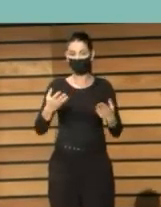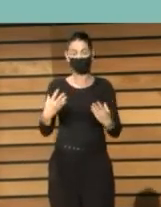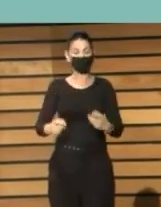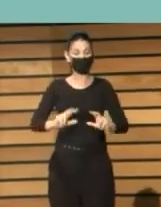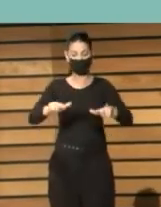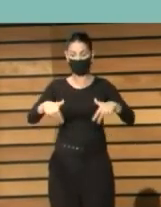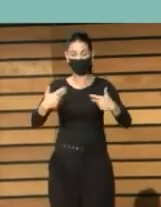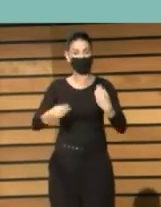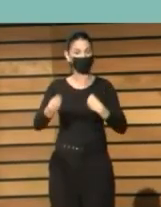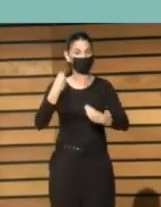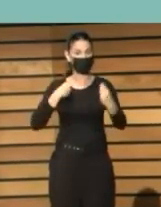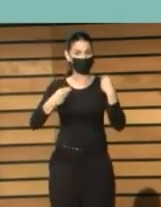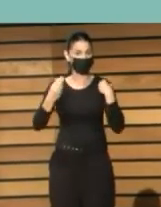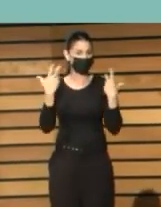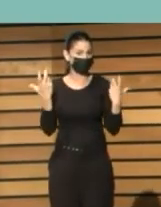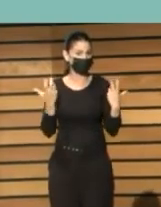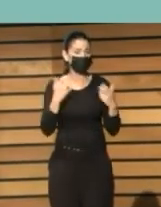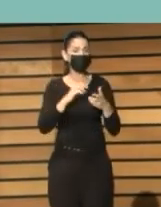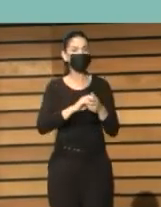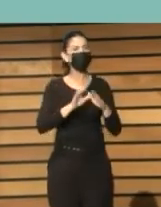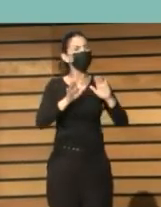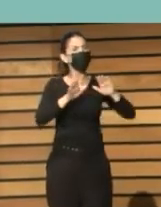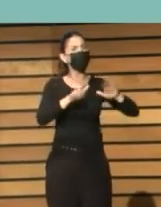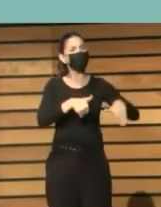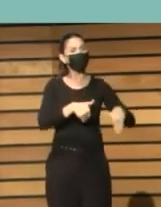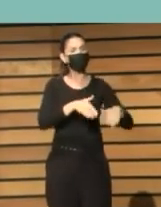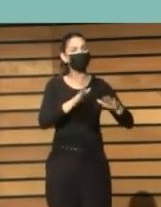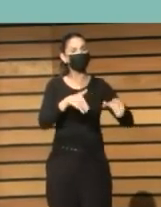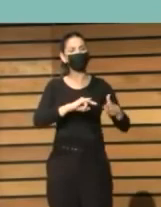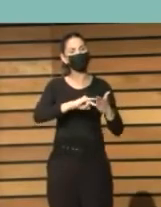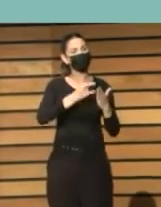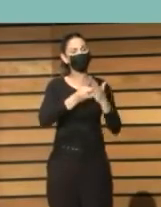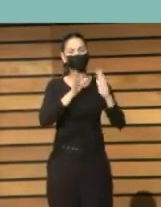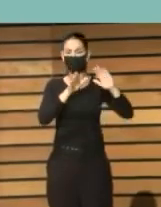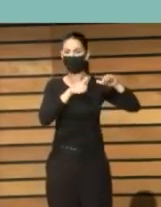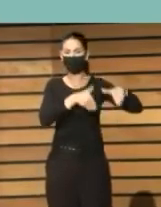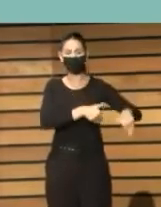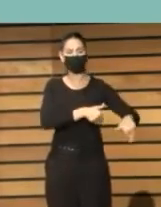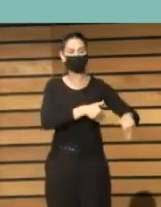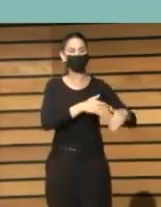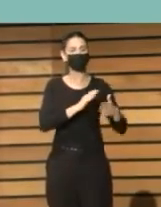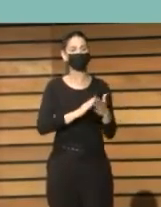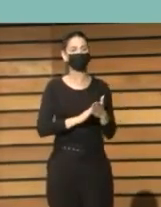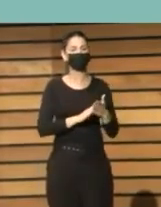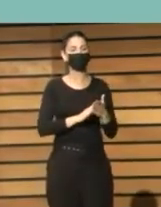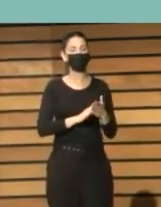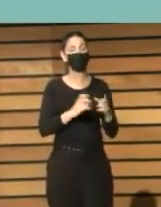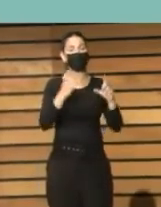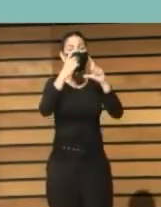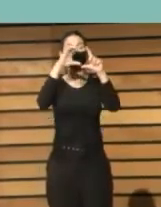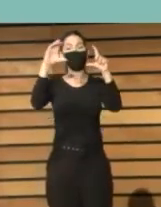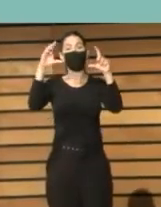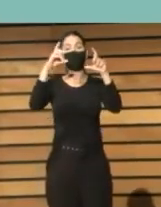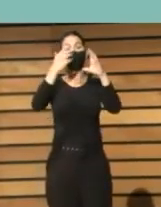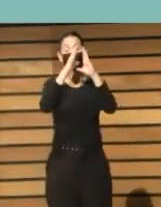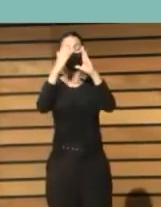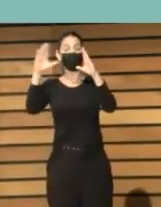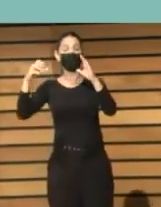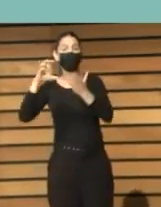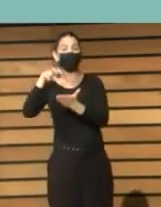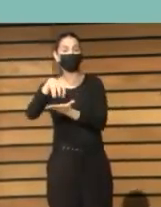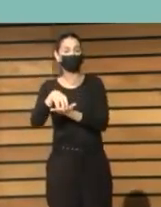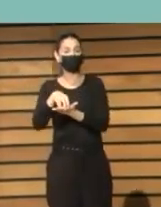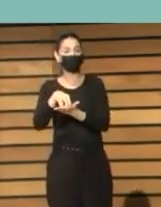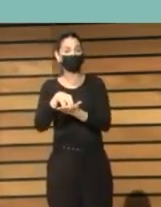además llevaría digamos esa última fase de nuestro programa que llamamos Biblioteca Sostenible a poder